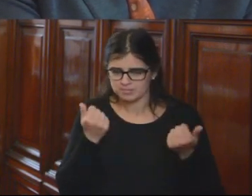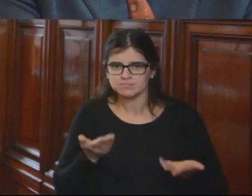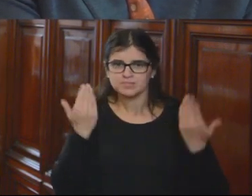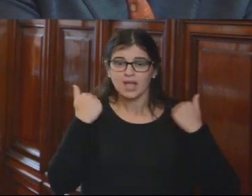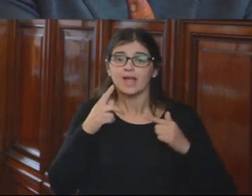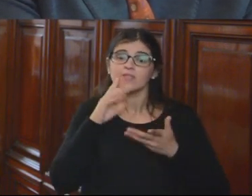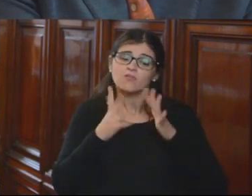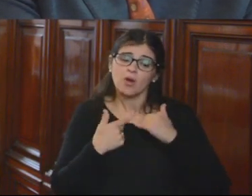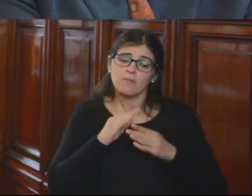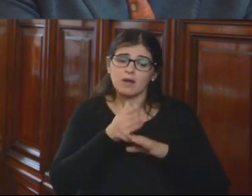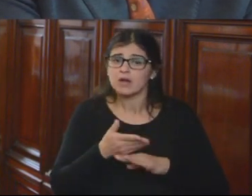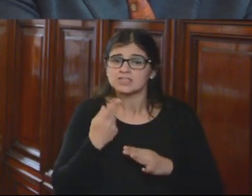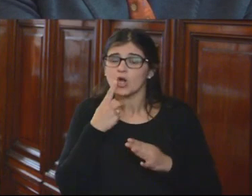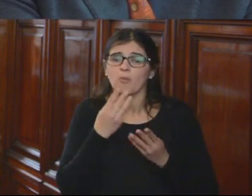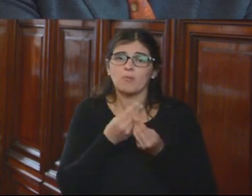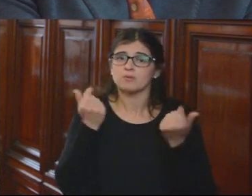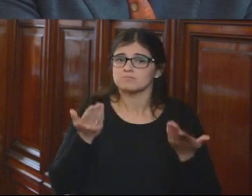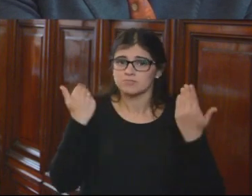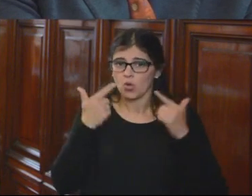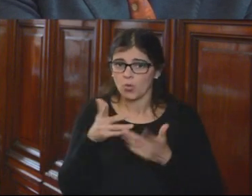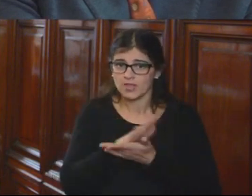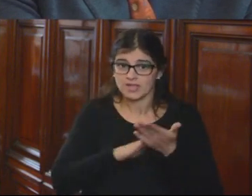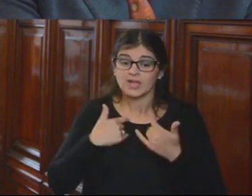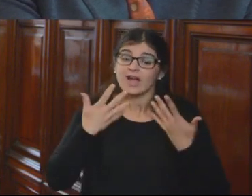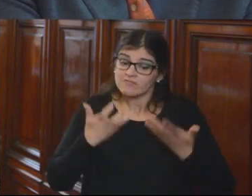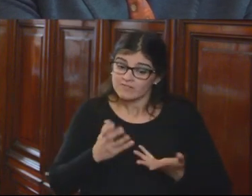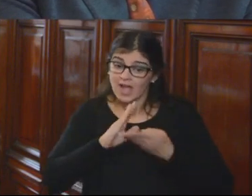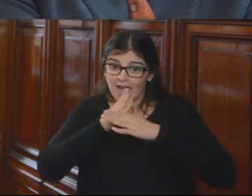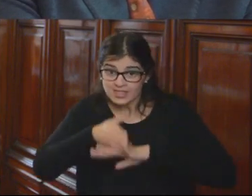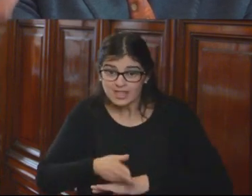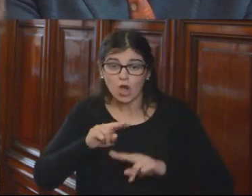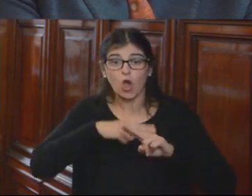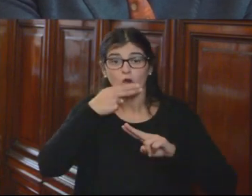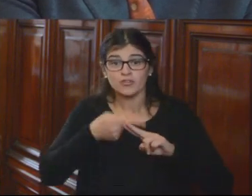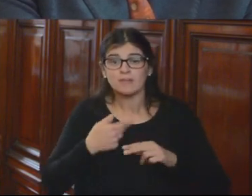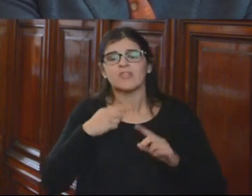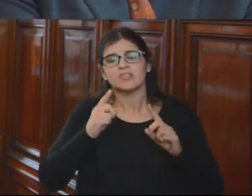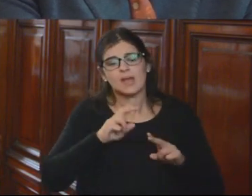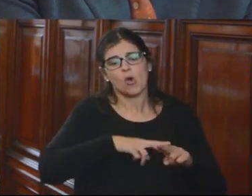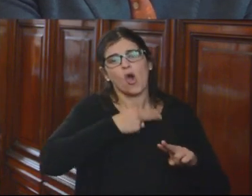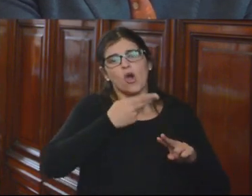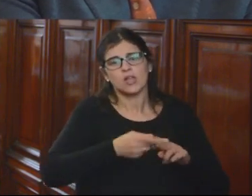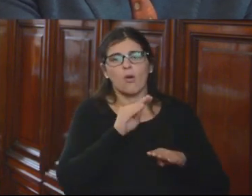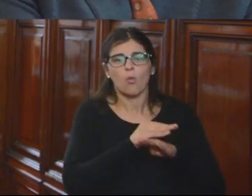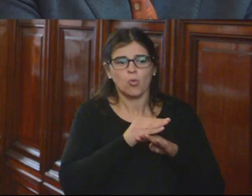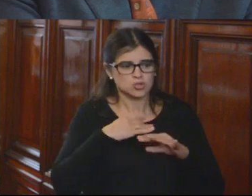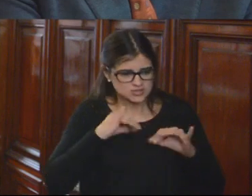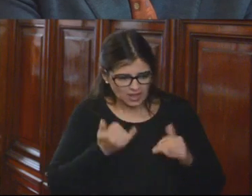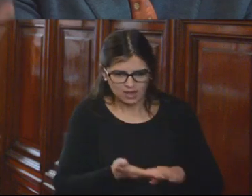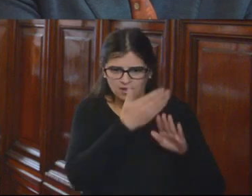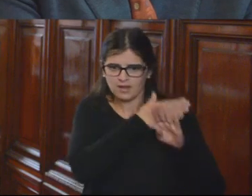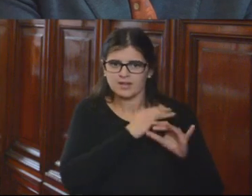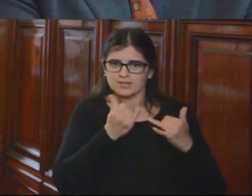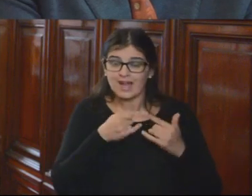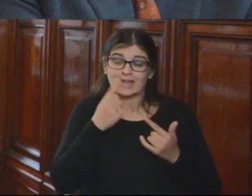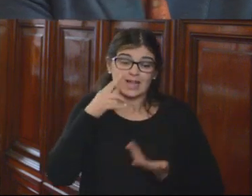carrera judicial se borró y ahora me dicen de que si quiero entrar nuevamente a la carrera judicial debo repetir ese curso que yo hice. Ese es más o menos